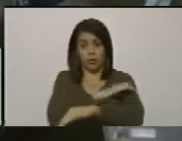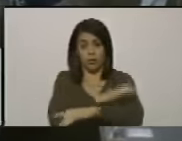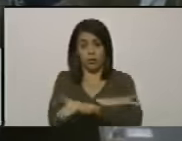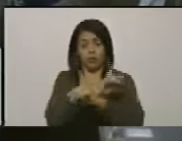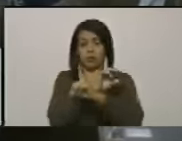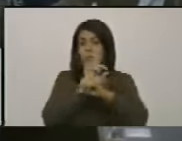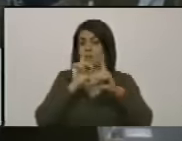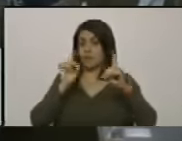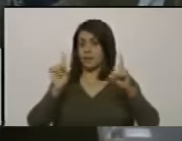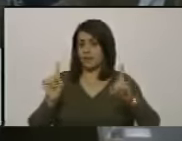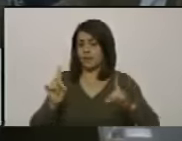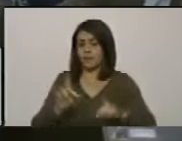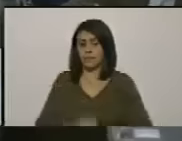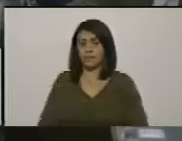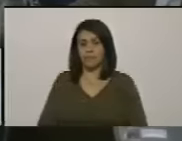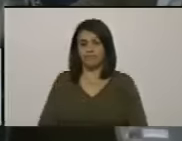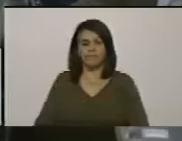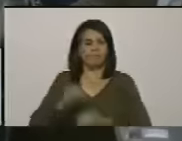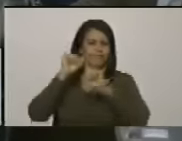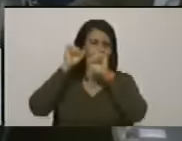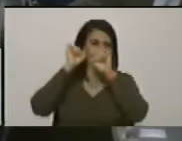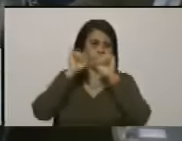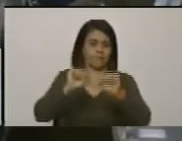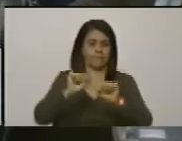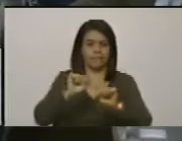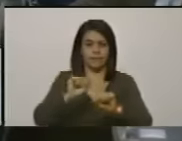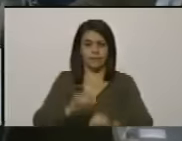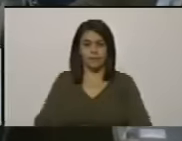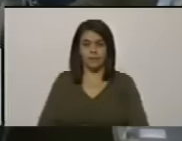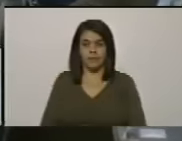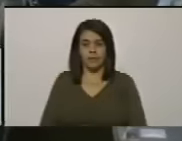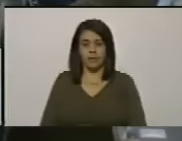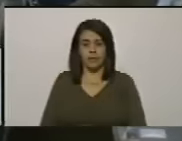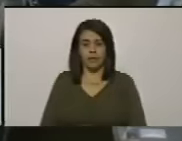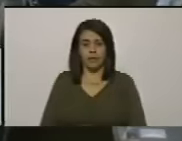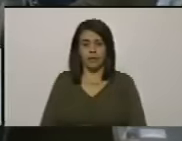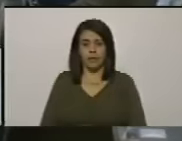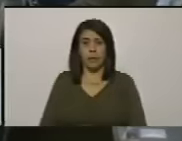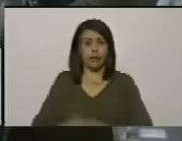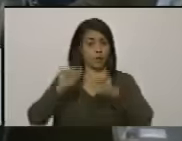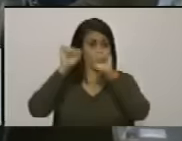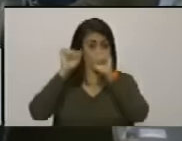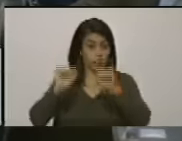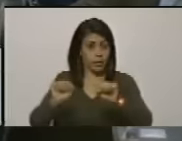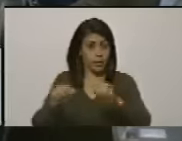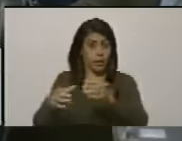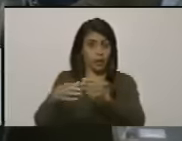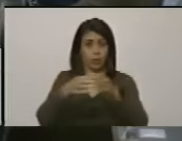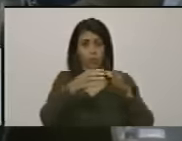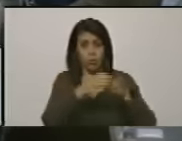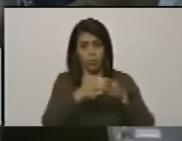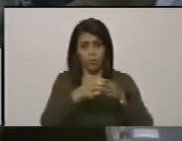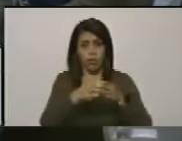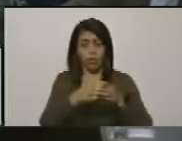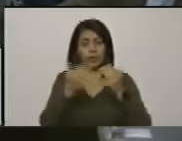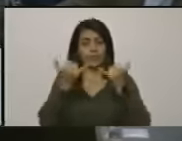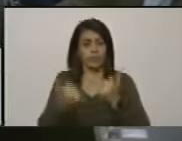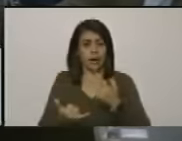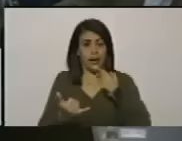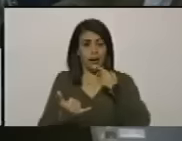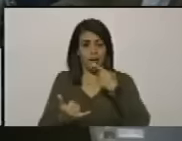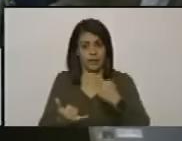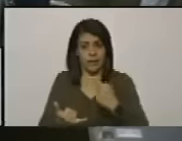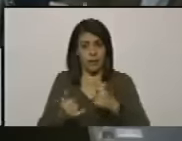democrática condena condena condena esos sectores que como ya dije